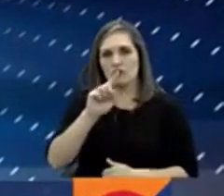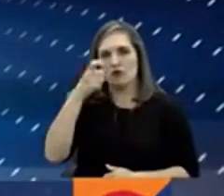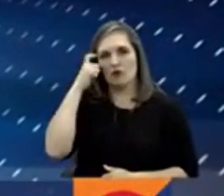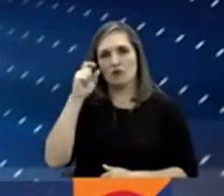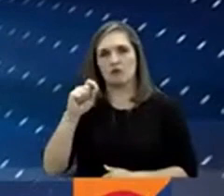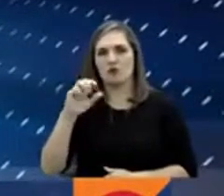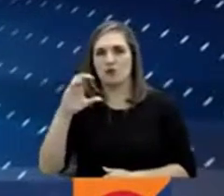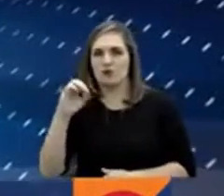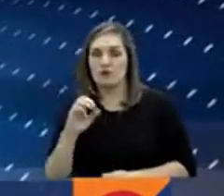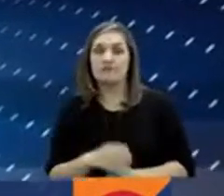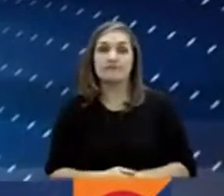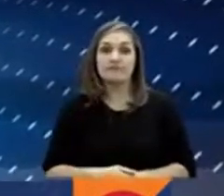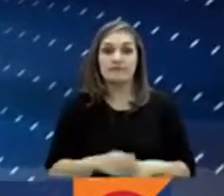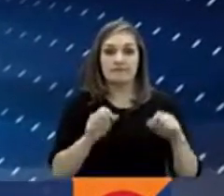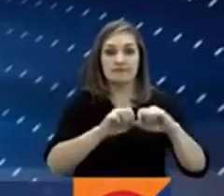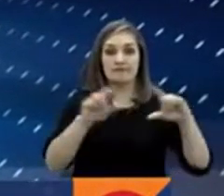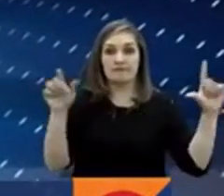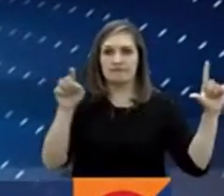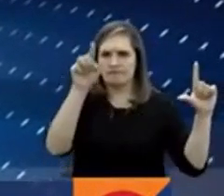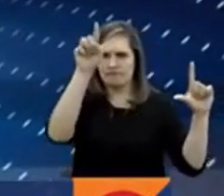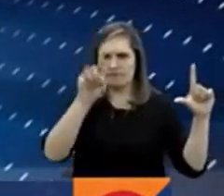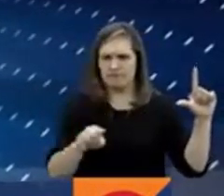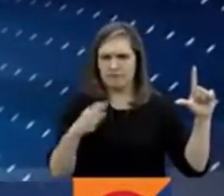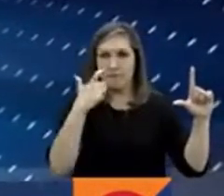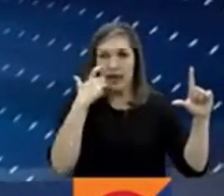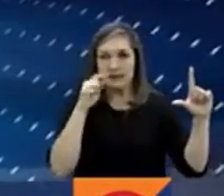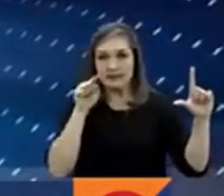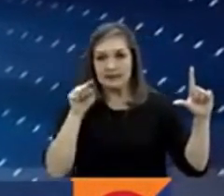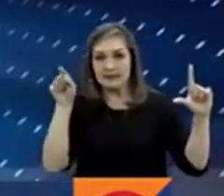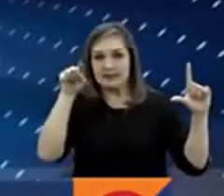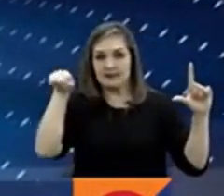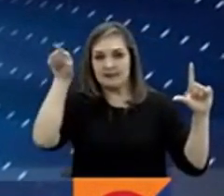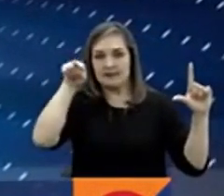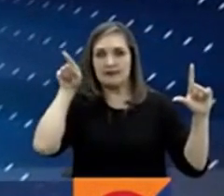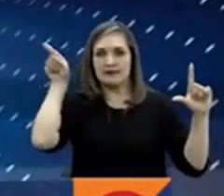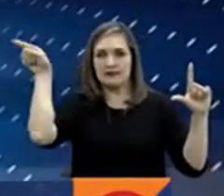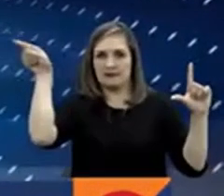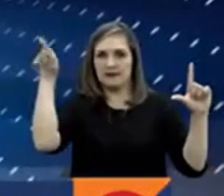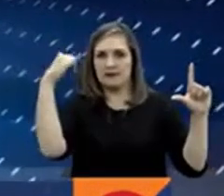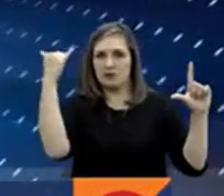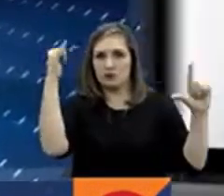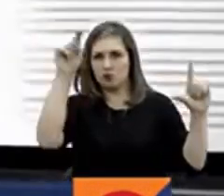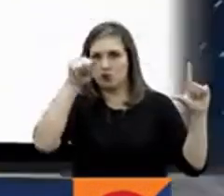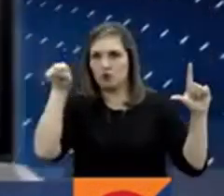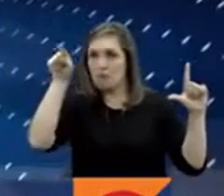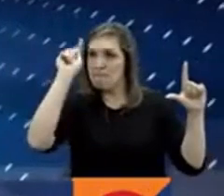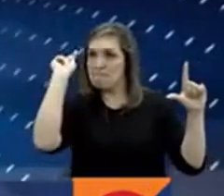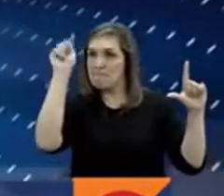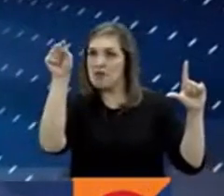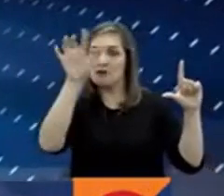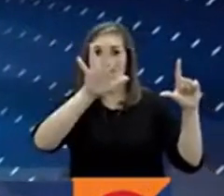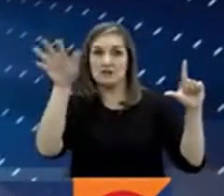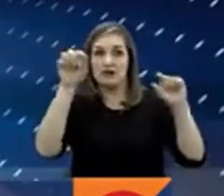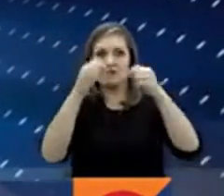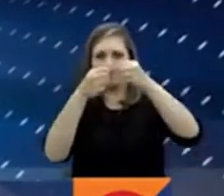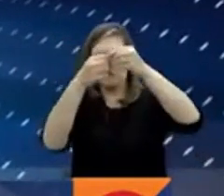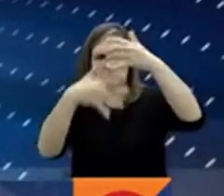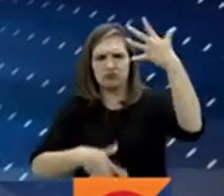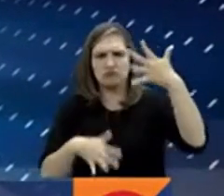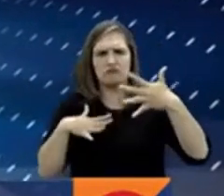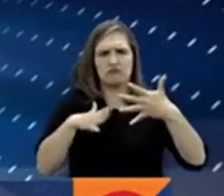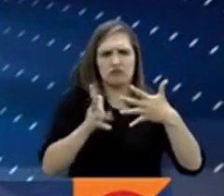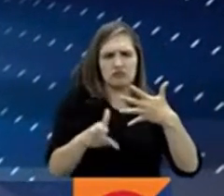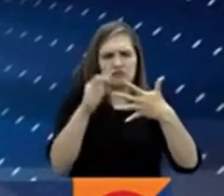.co Diríjase a la sección Destacados y de clic en Sistema Maestro. Acá encontrará la descripción y algunas